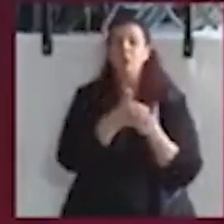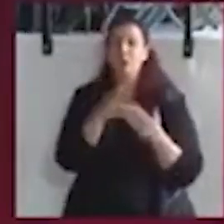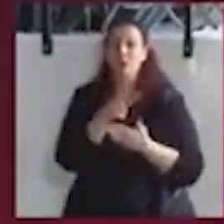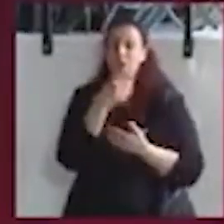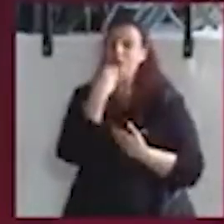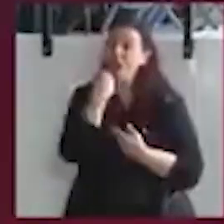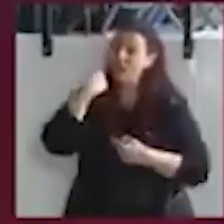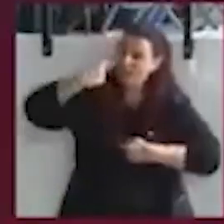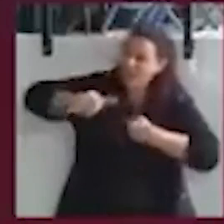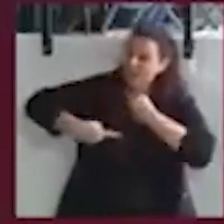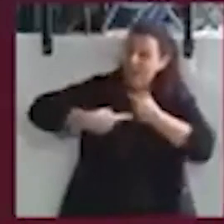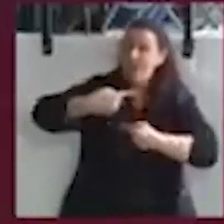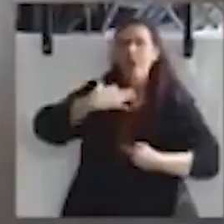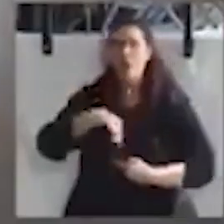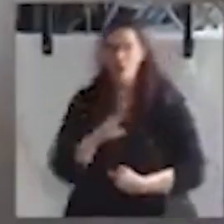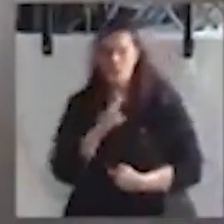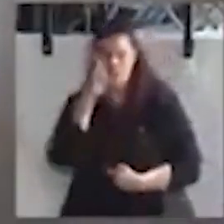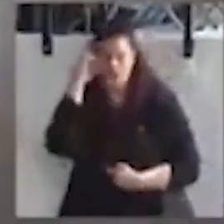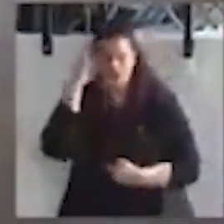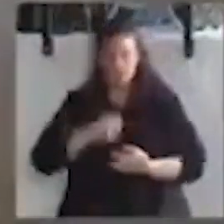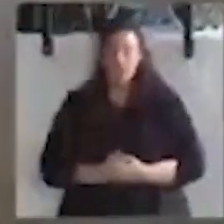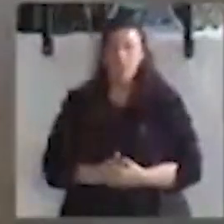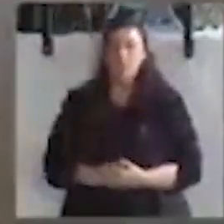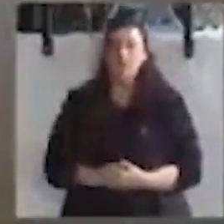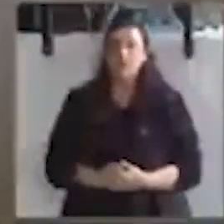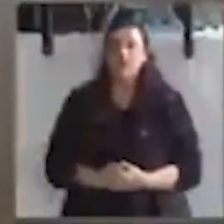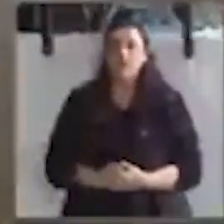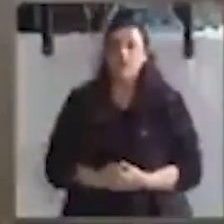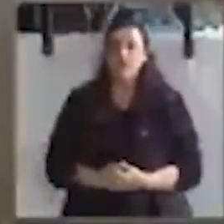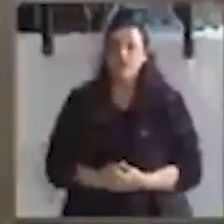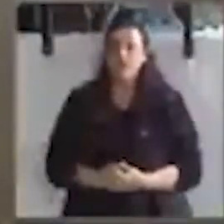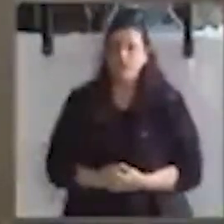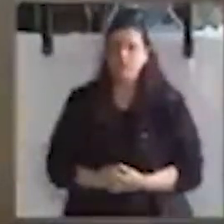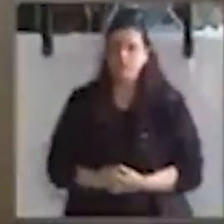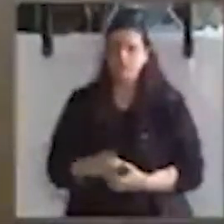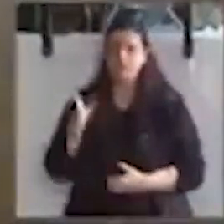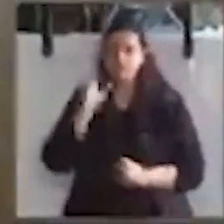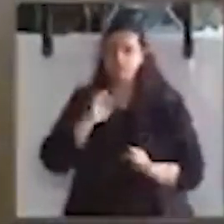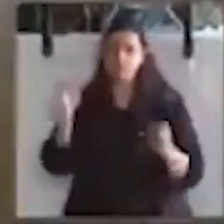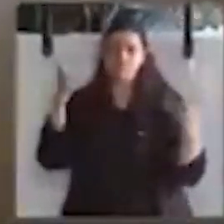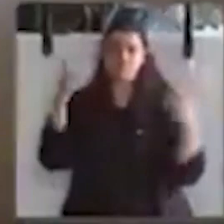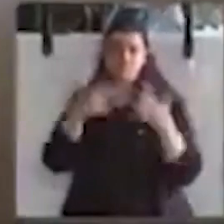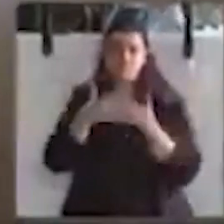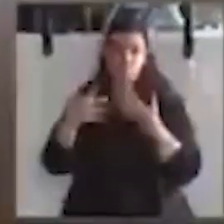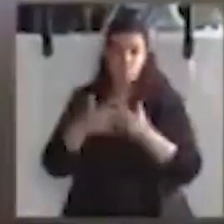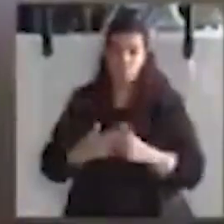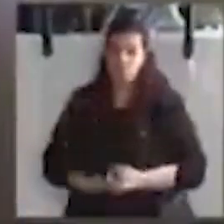cuando mañana se puedan jubilar, tengan también garantizados recursos económicos para poder revalorizar sus pensiones.